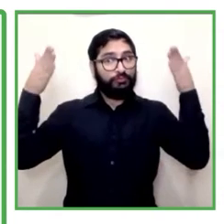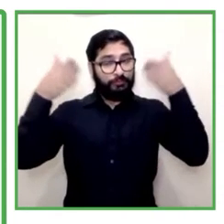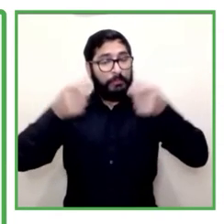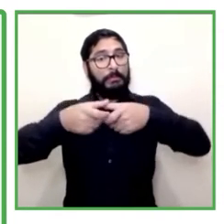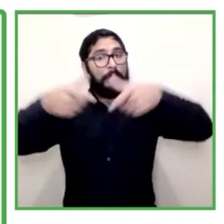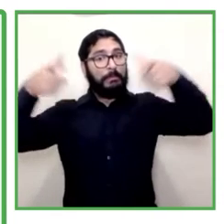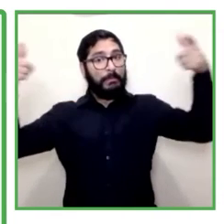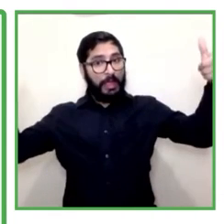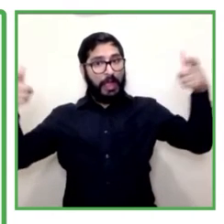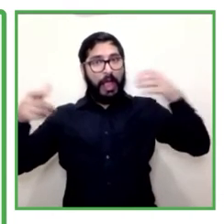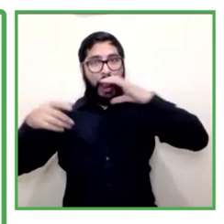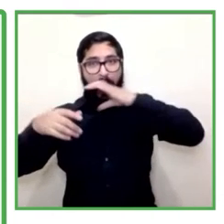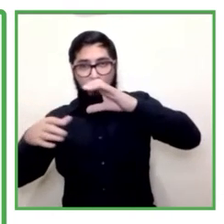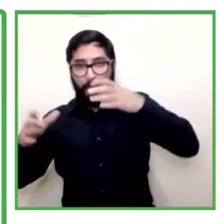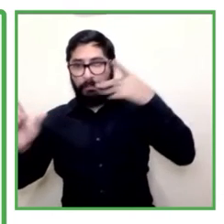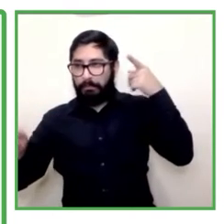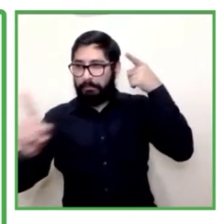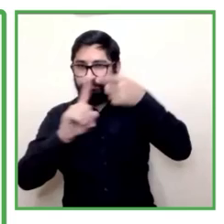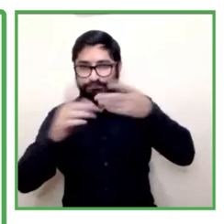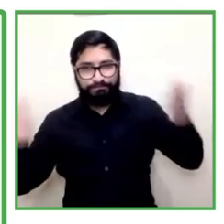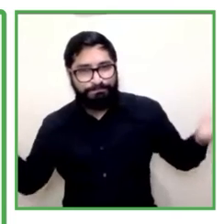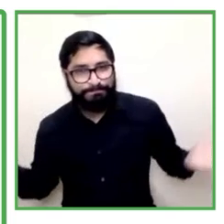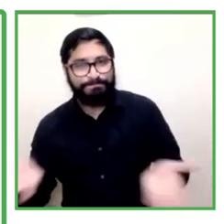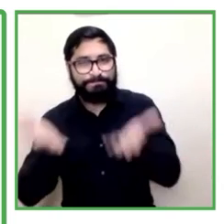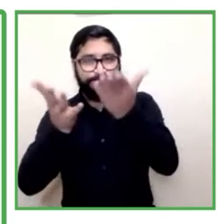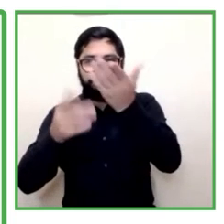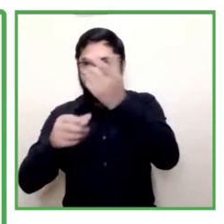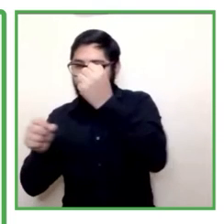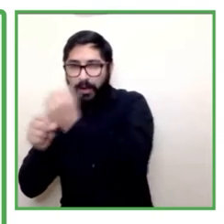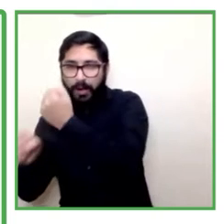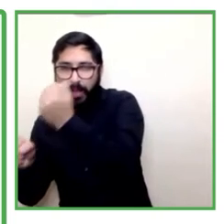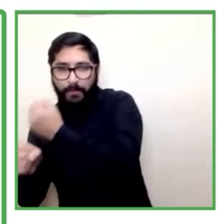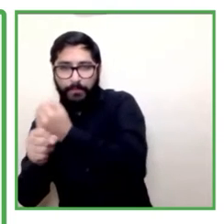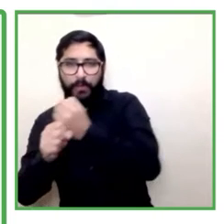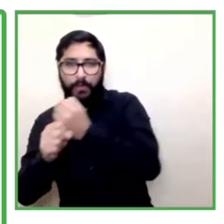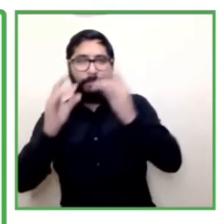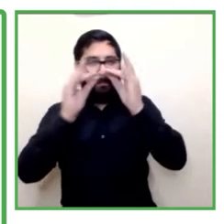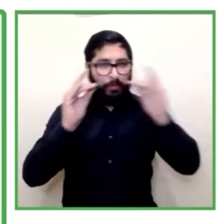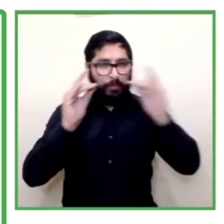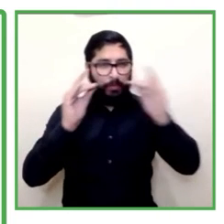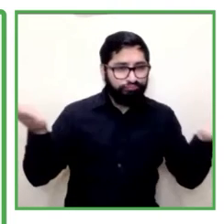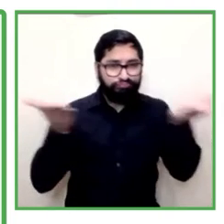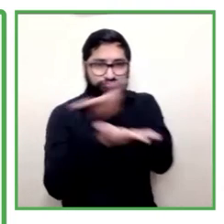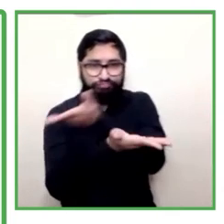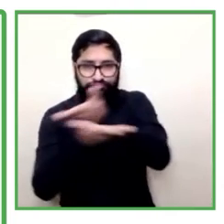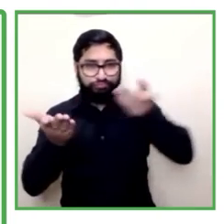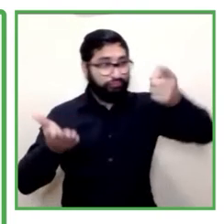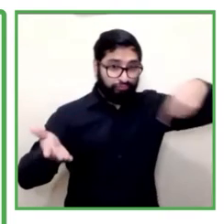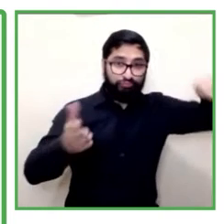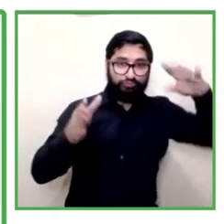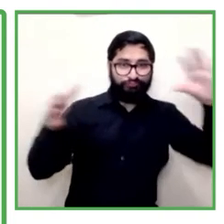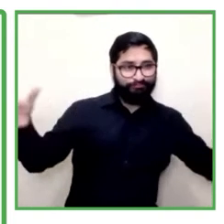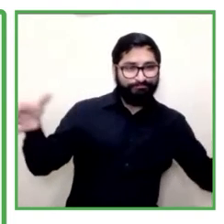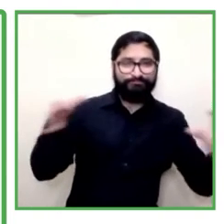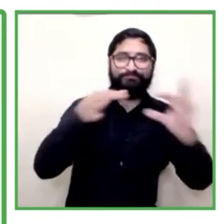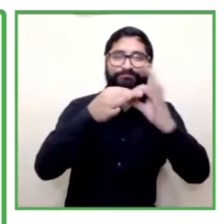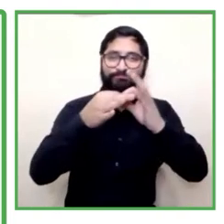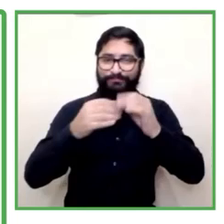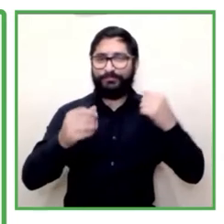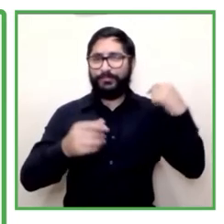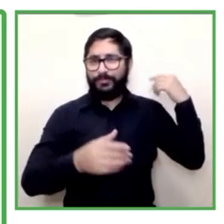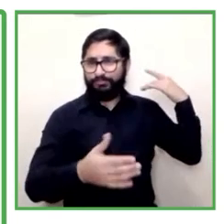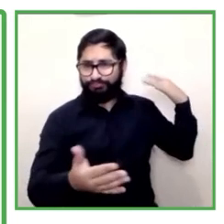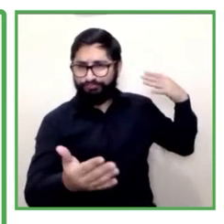intermediación laboral, nosotros formulamos y adoptamos en el año 2014 la